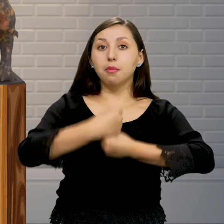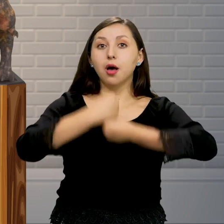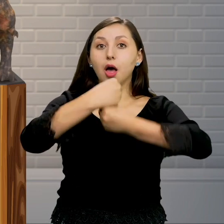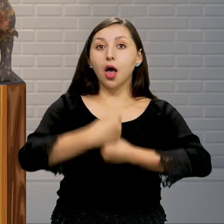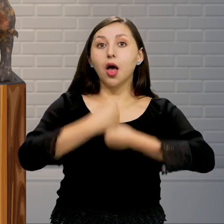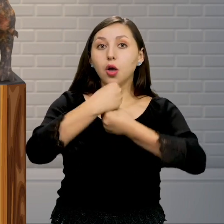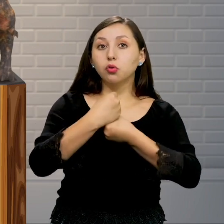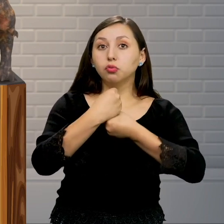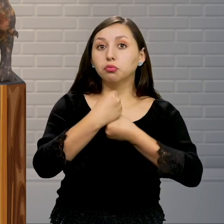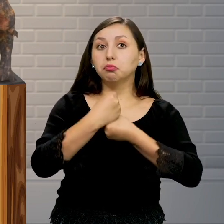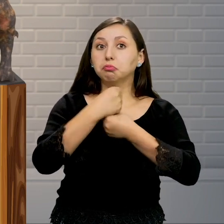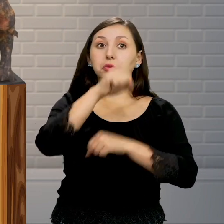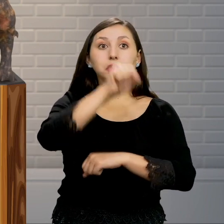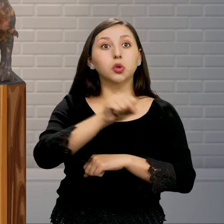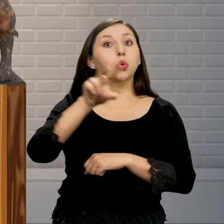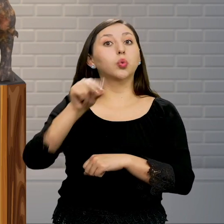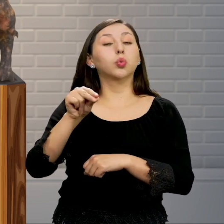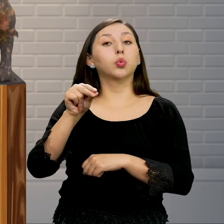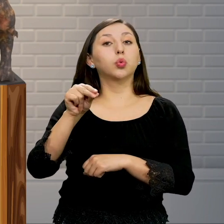caballo!